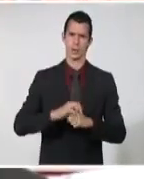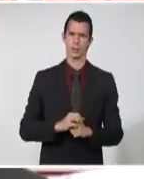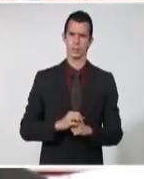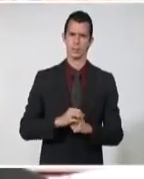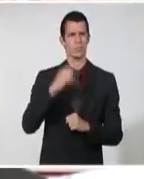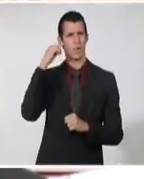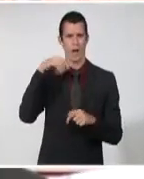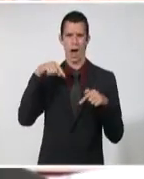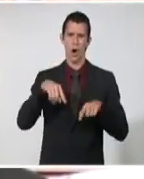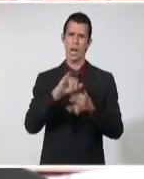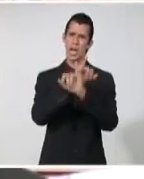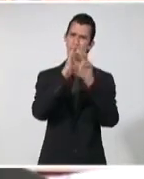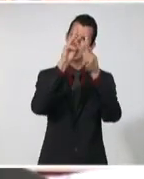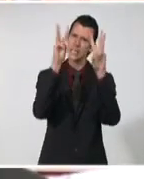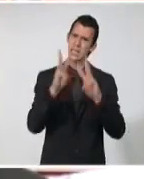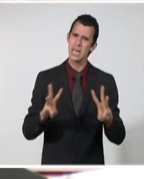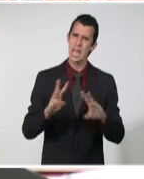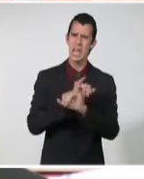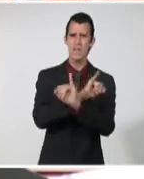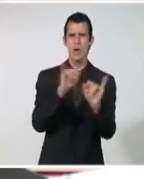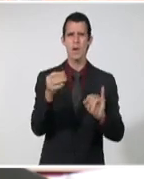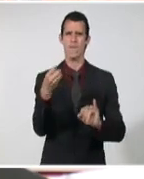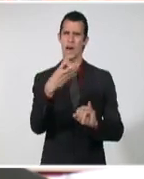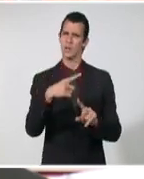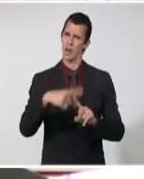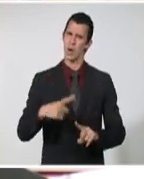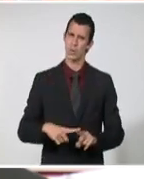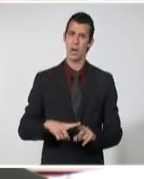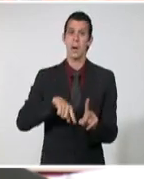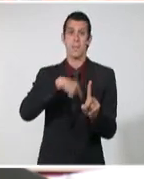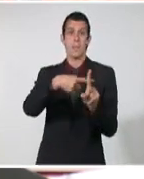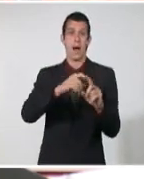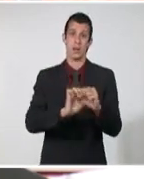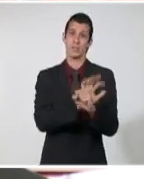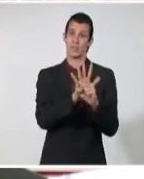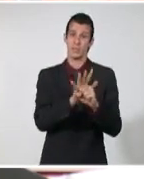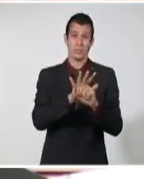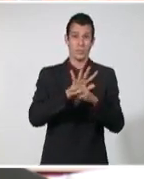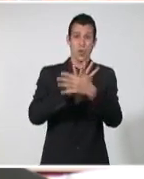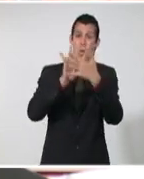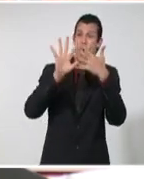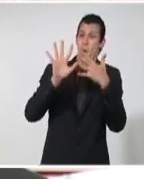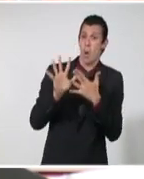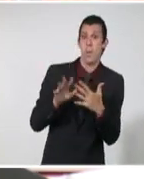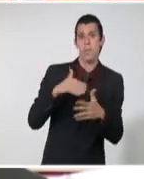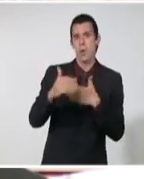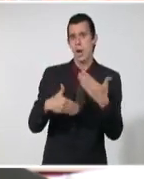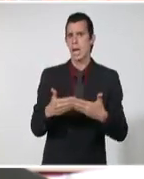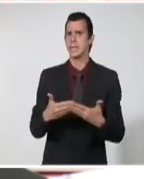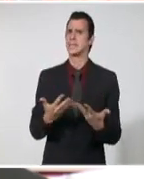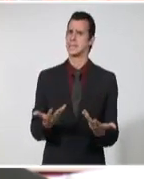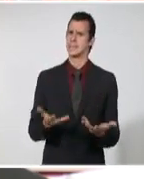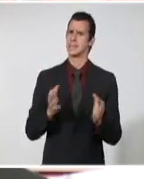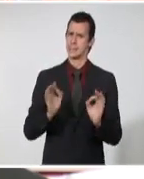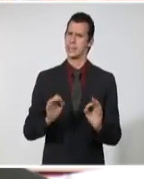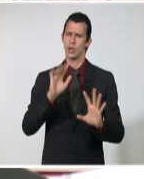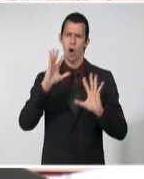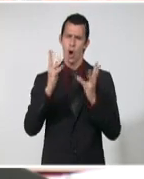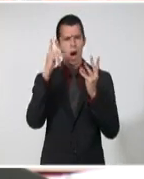impacto de la pandemia de la COVID-19. Un informe que está presente en su primer párrafo, hasta su última palabra,